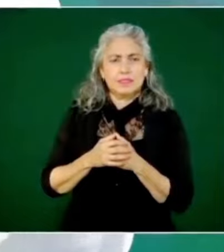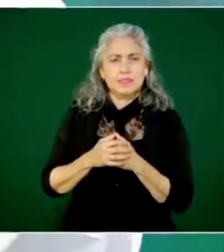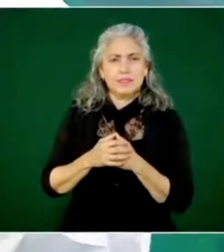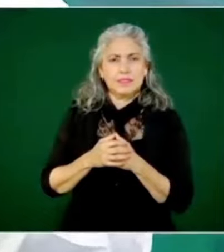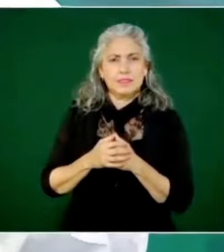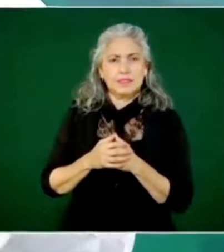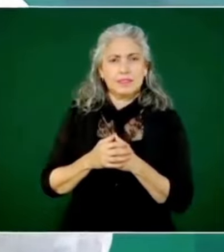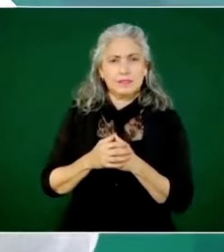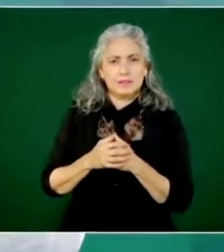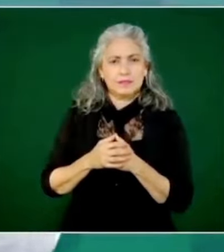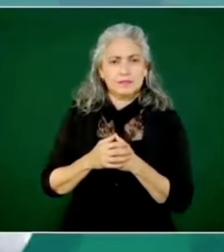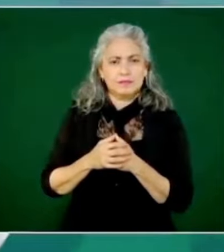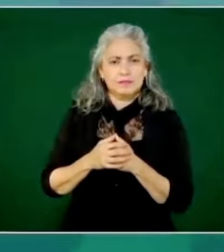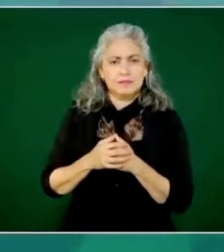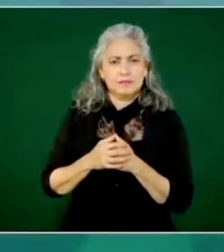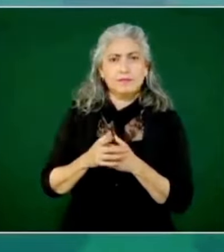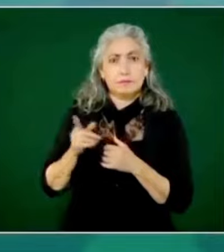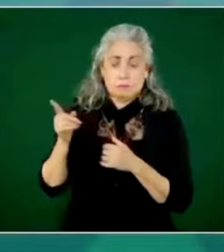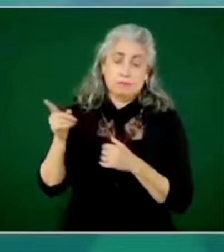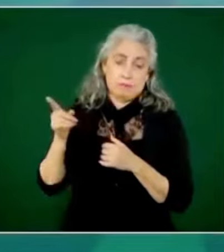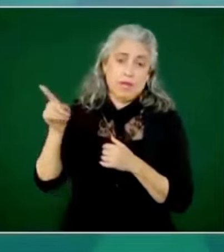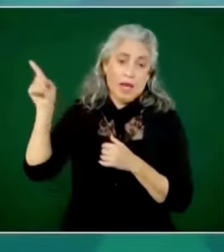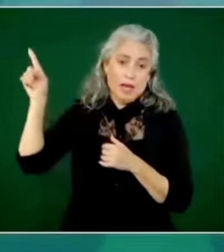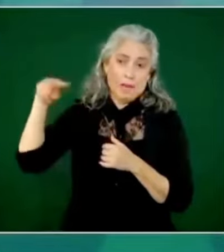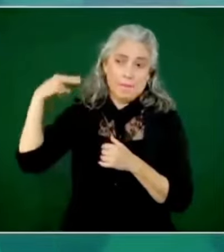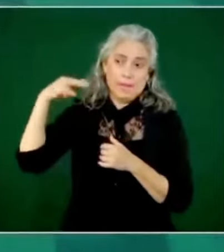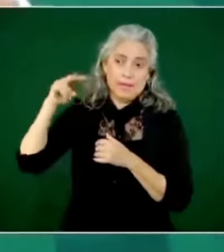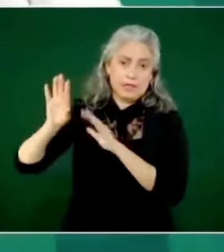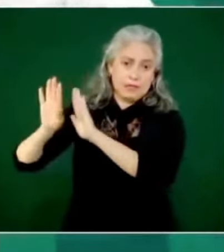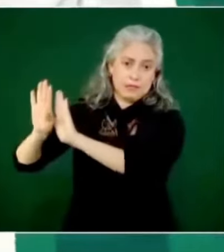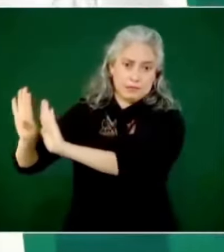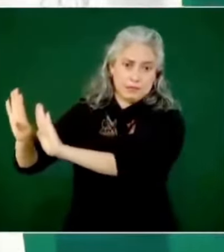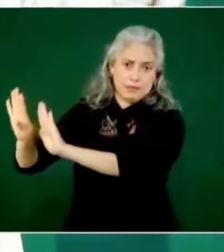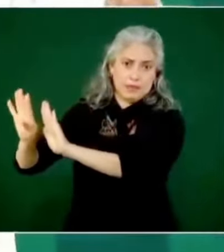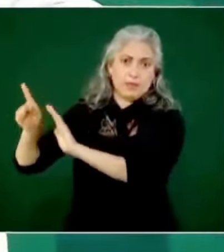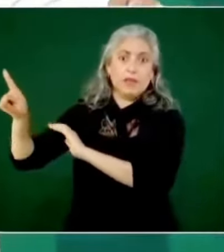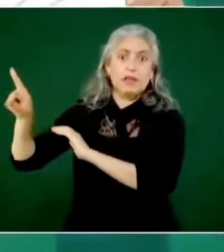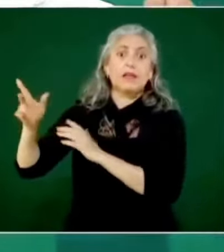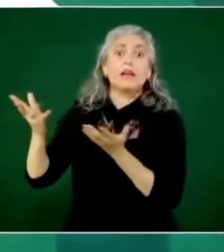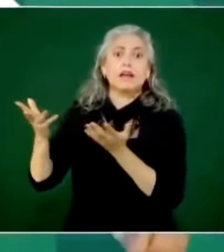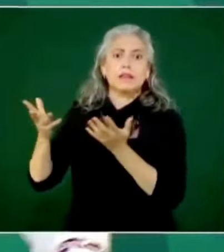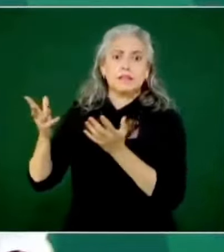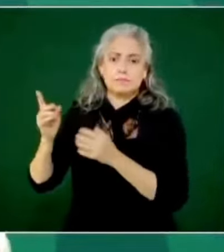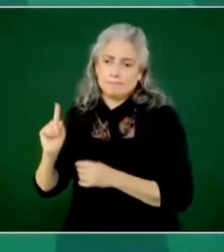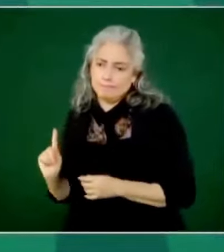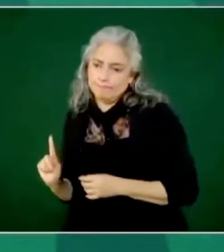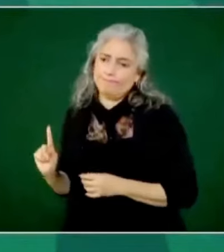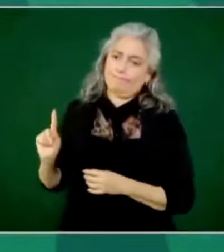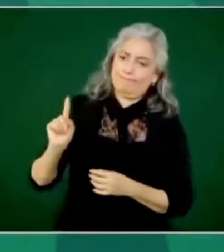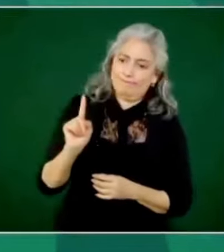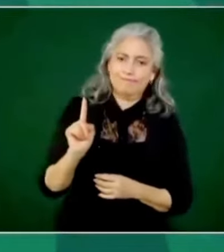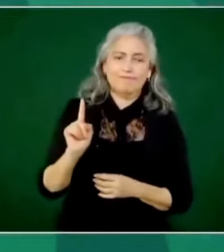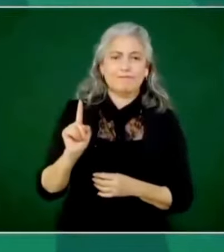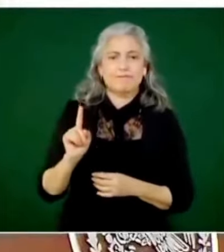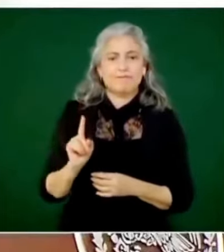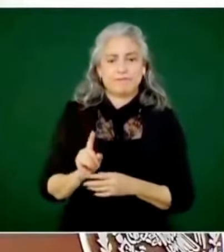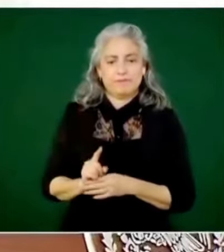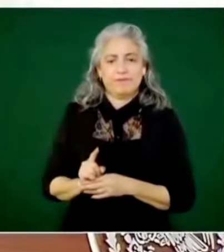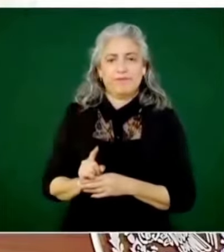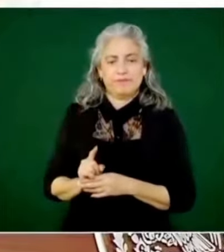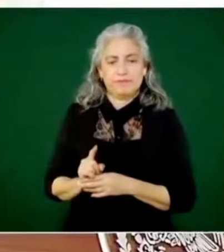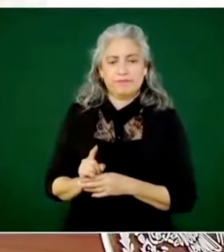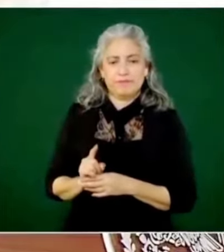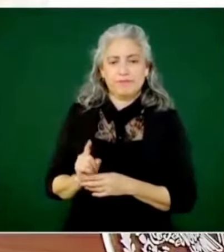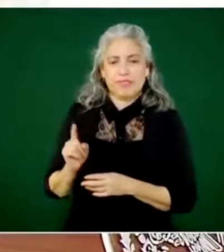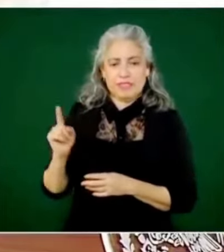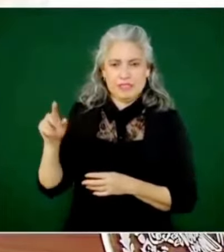replegado, se lanza hacia adelante desde Veracruz, una de las varias